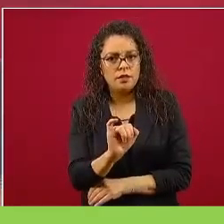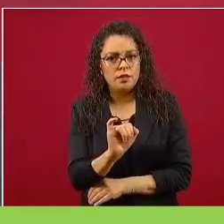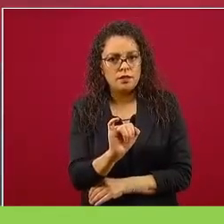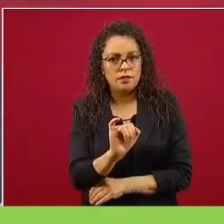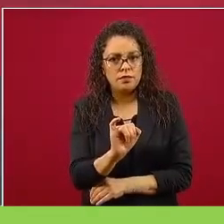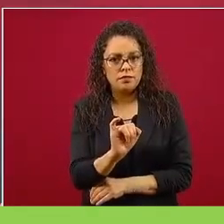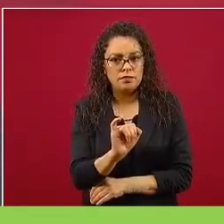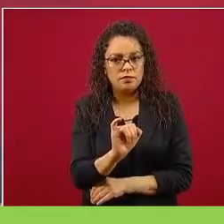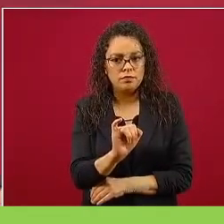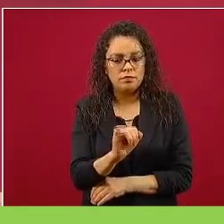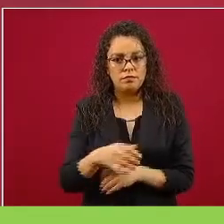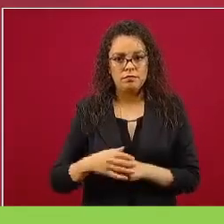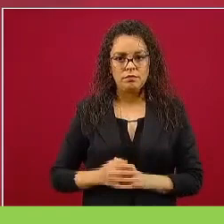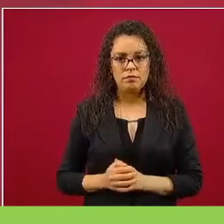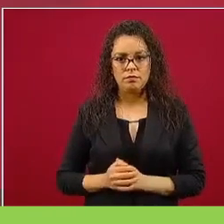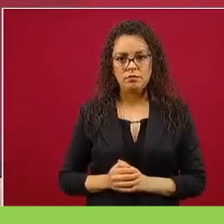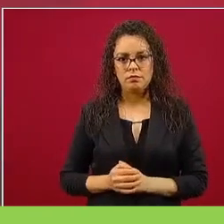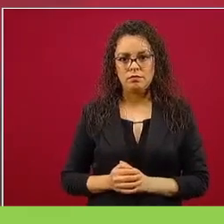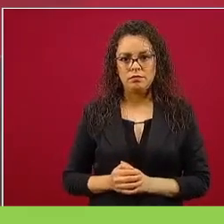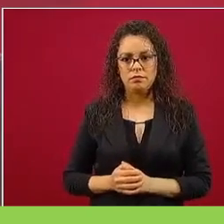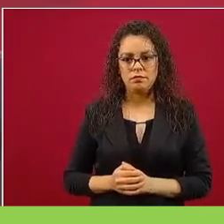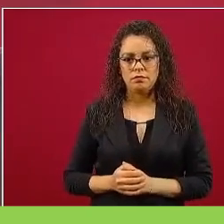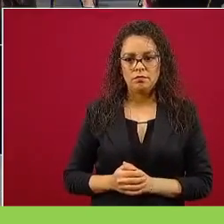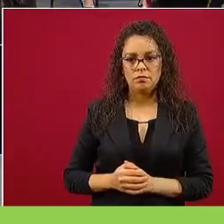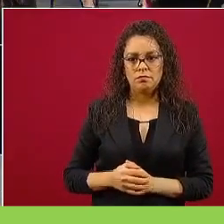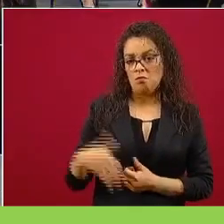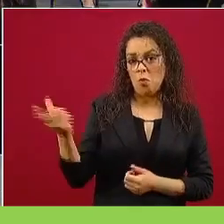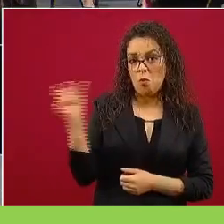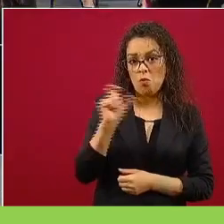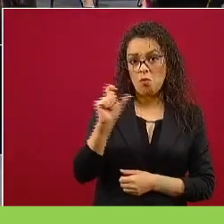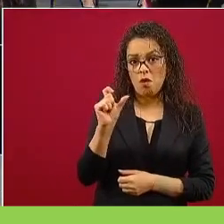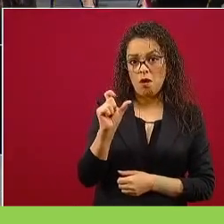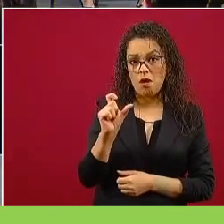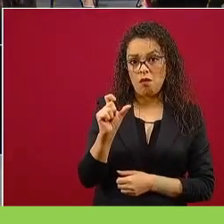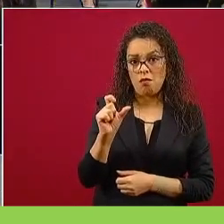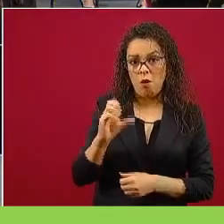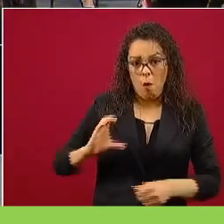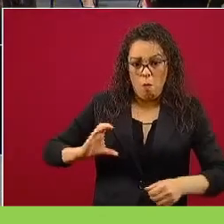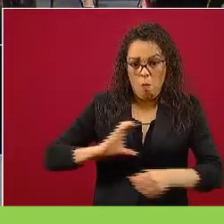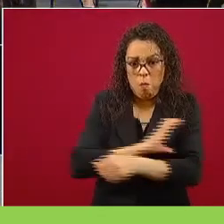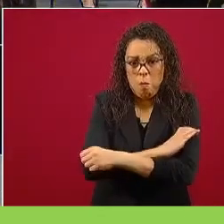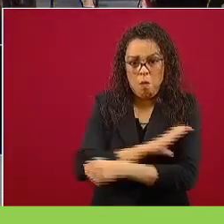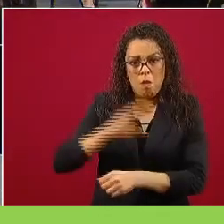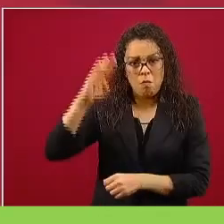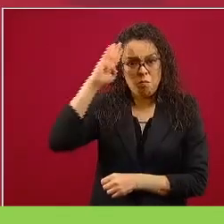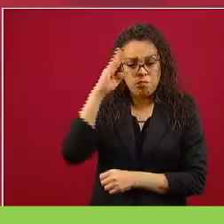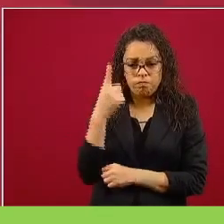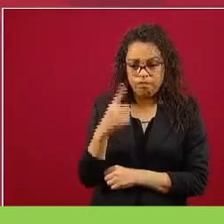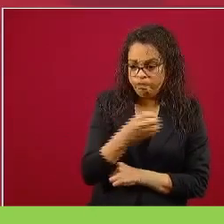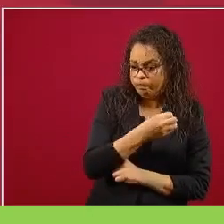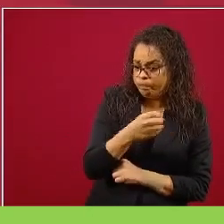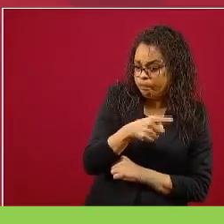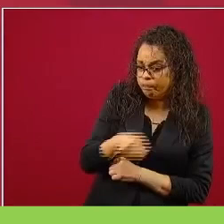Solamente en las dictaduras no se debate, no hay polémica.